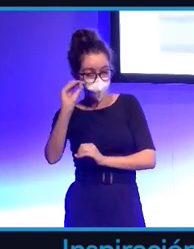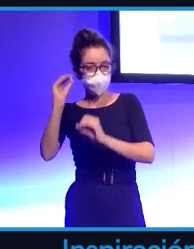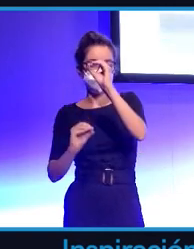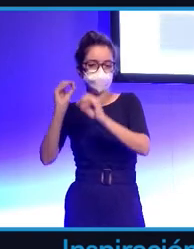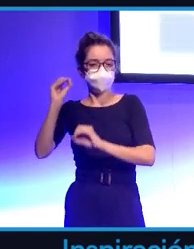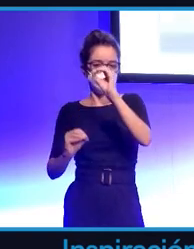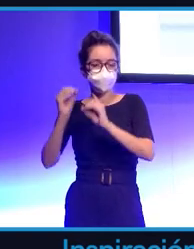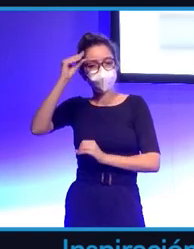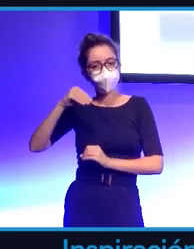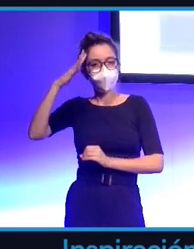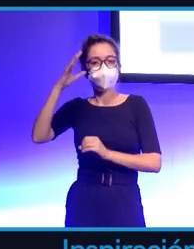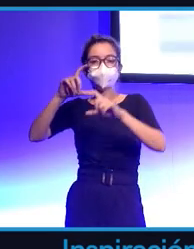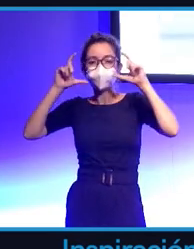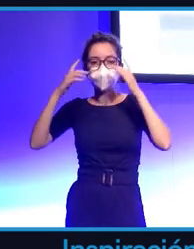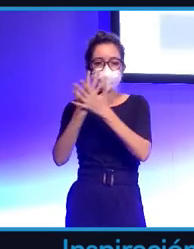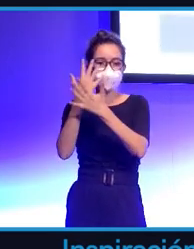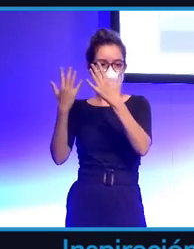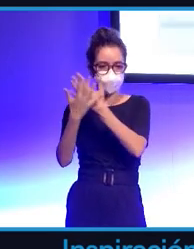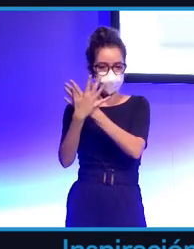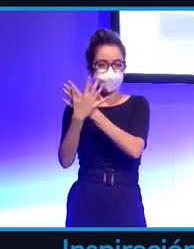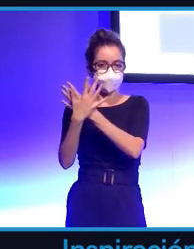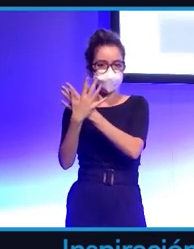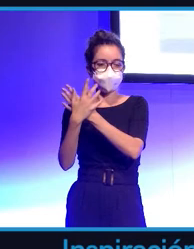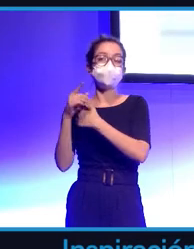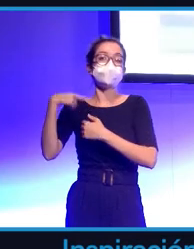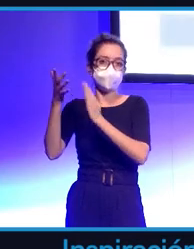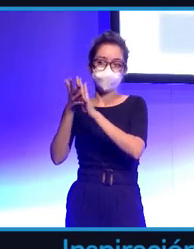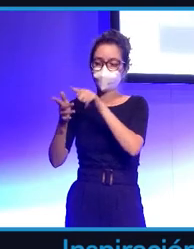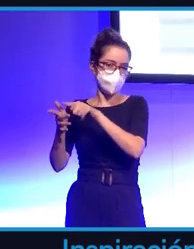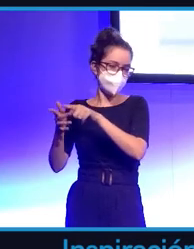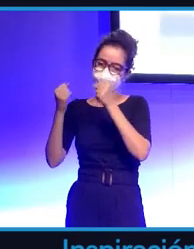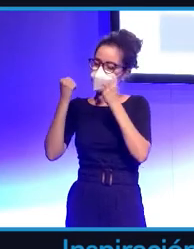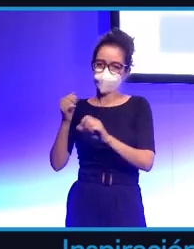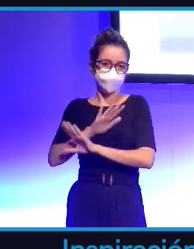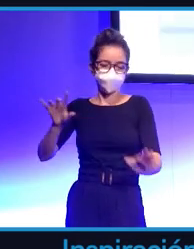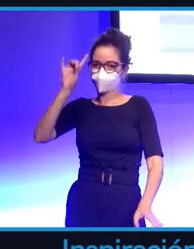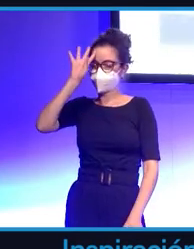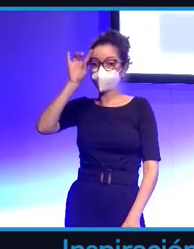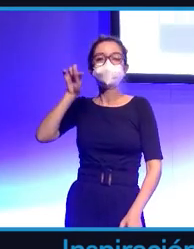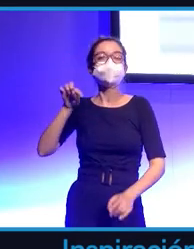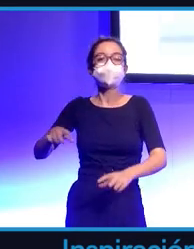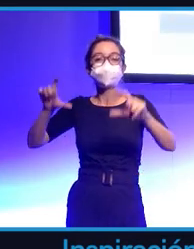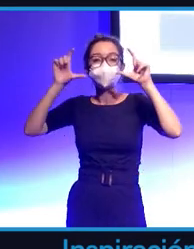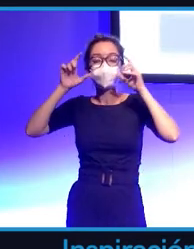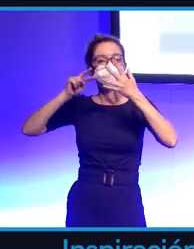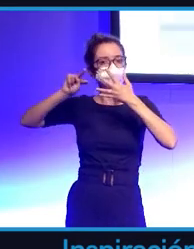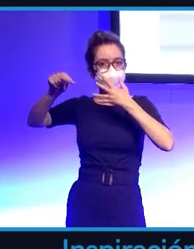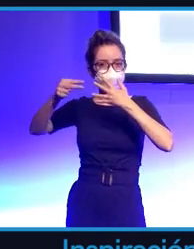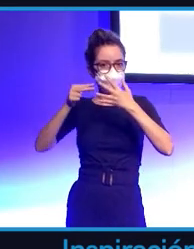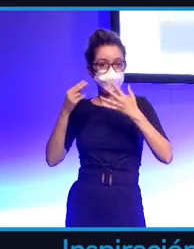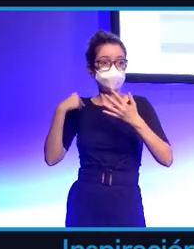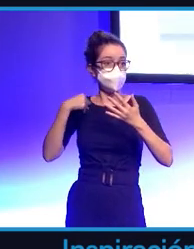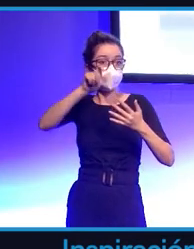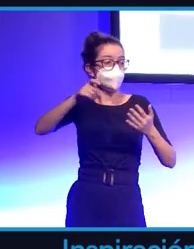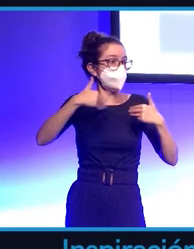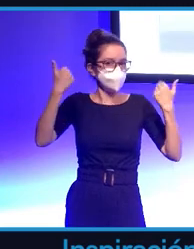mixtas, que luego hablaré un poquito más de ellas, que esto es muy fuerte. Estamos hablando de unas gafas transparentes como las que tiene